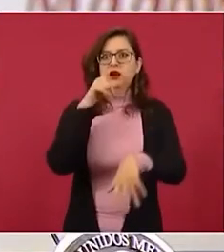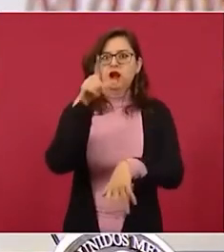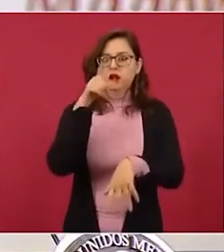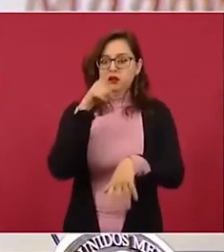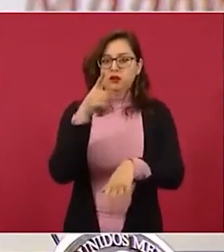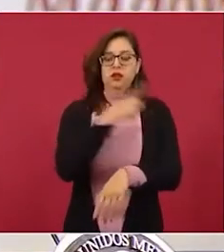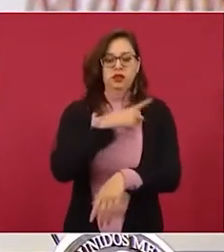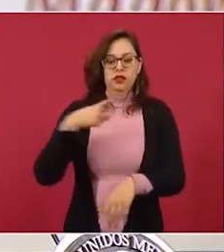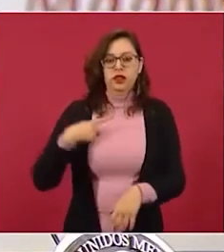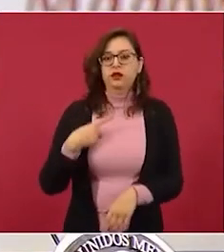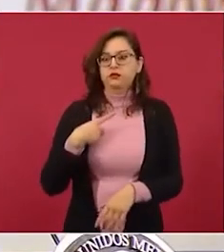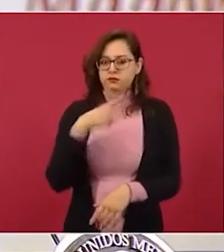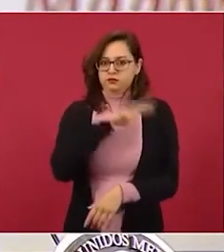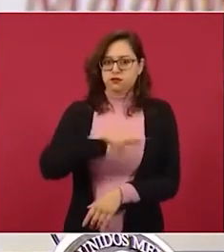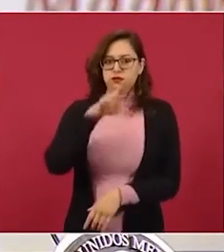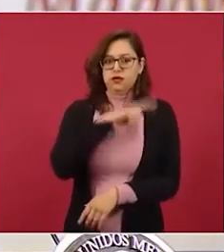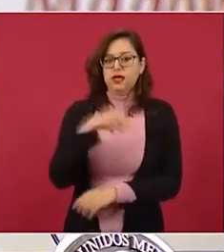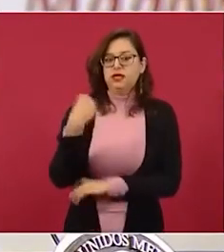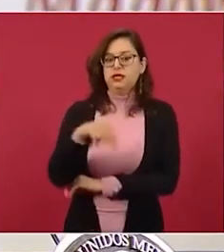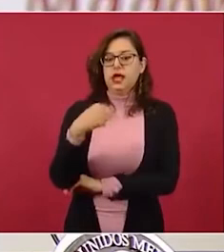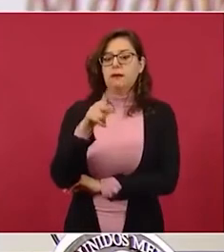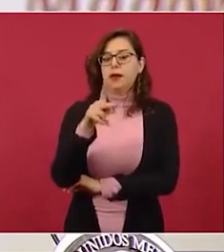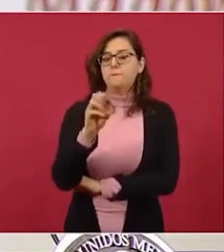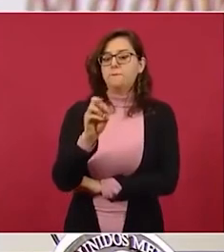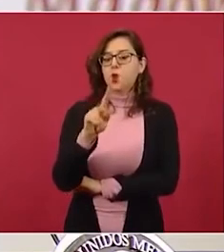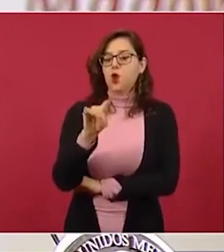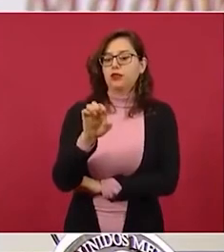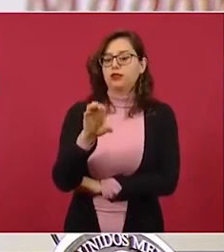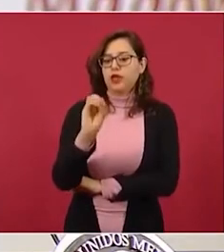porteo o porteo estampilla